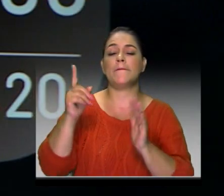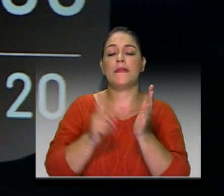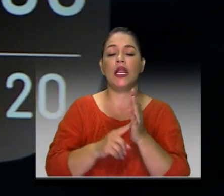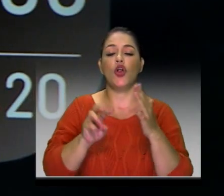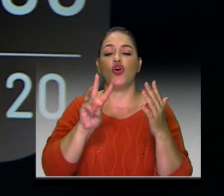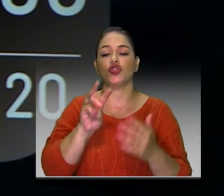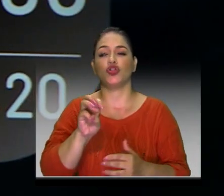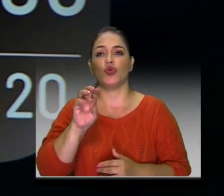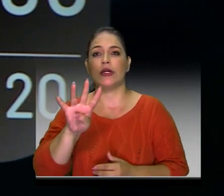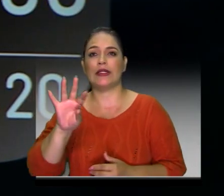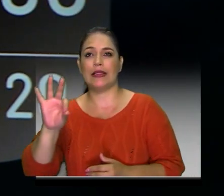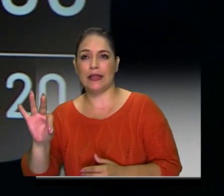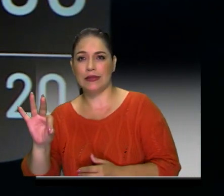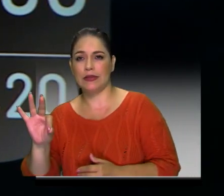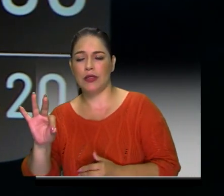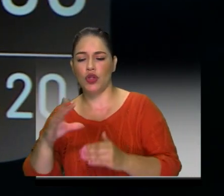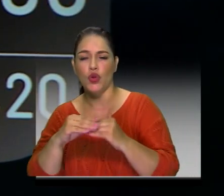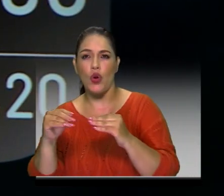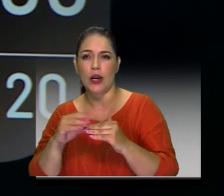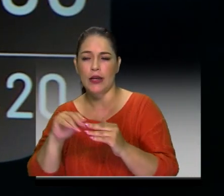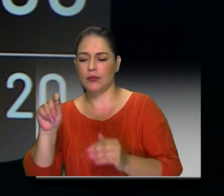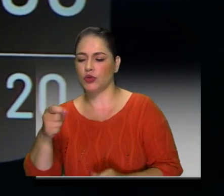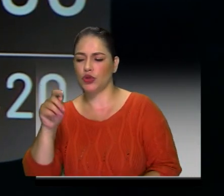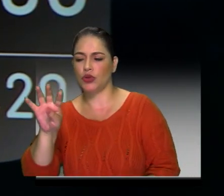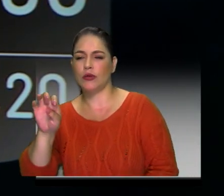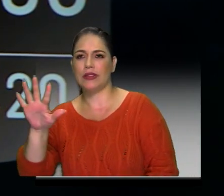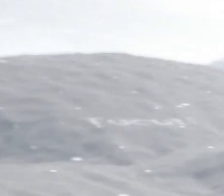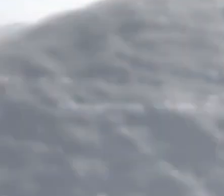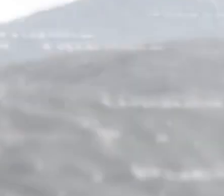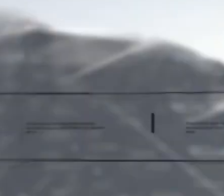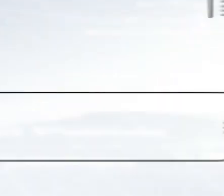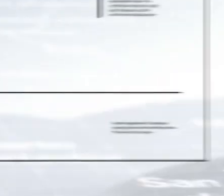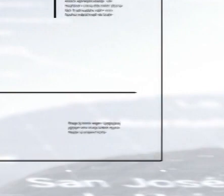.843 dólares con 95.